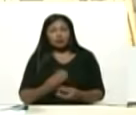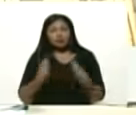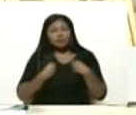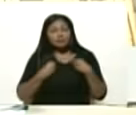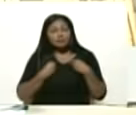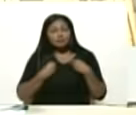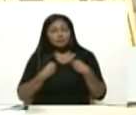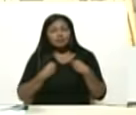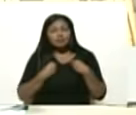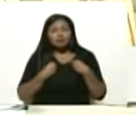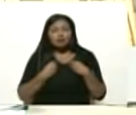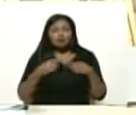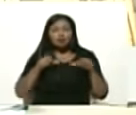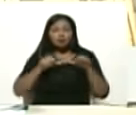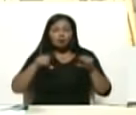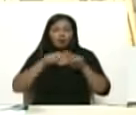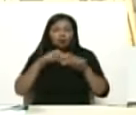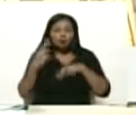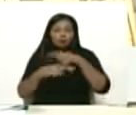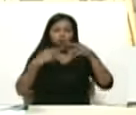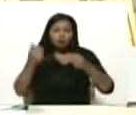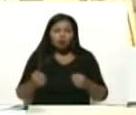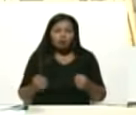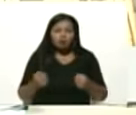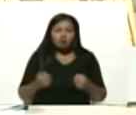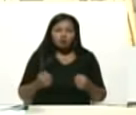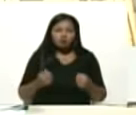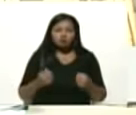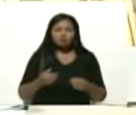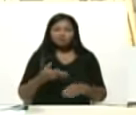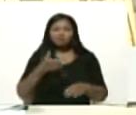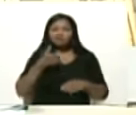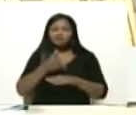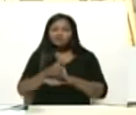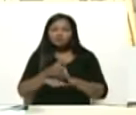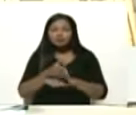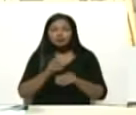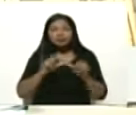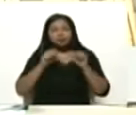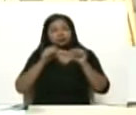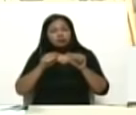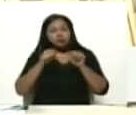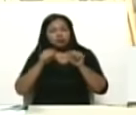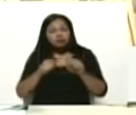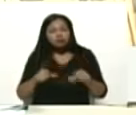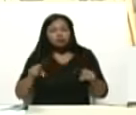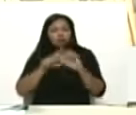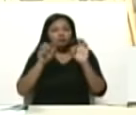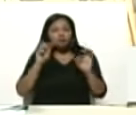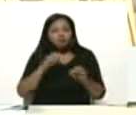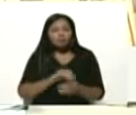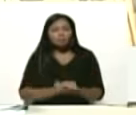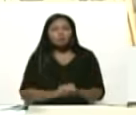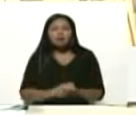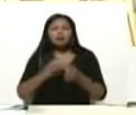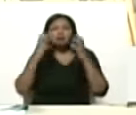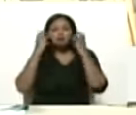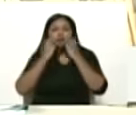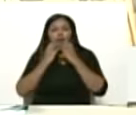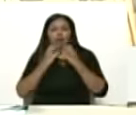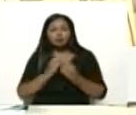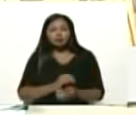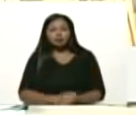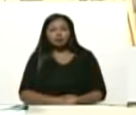fértil del gran revolucionario que fue y que sigue siendo Fidel Castro Ruz